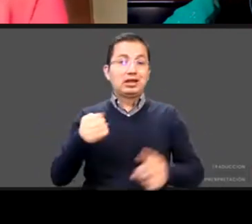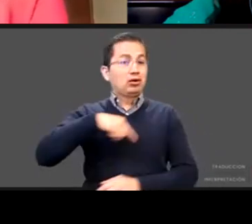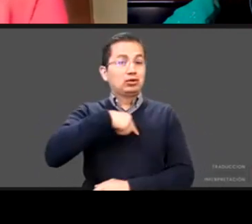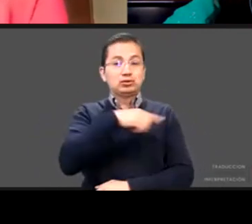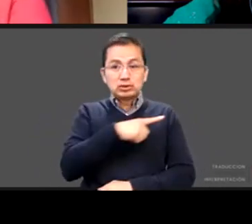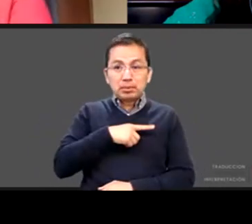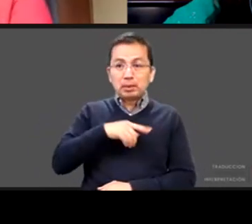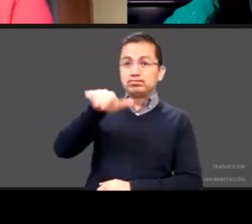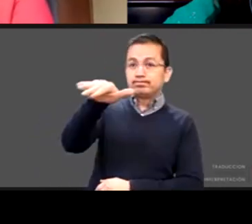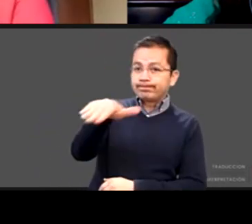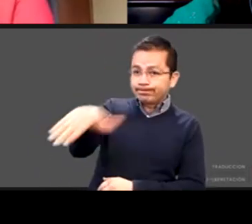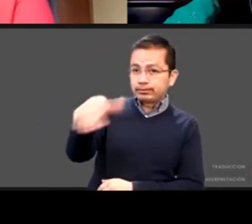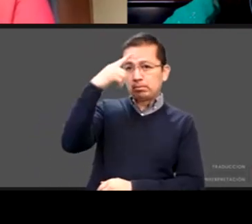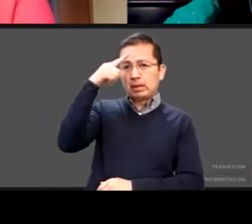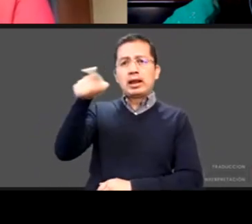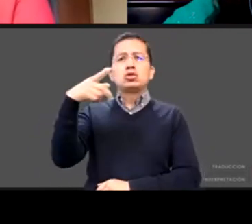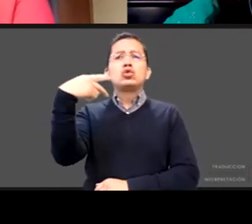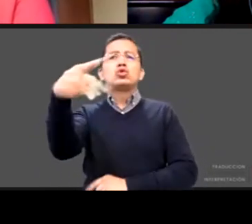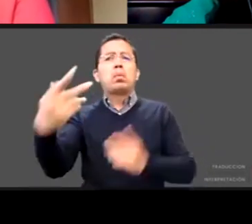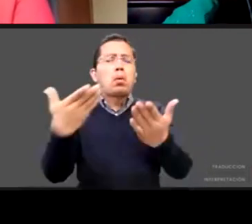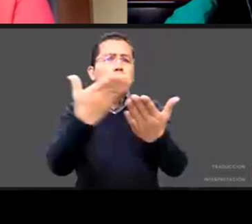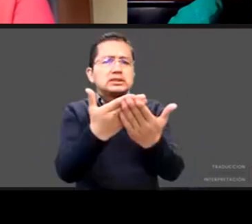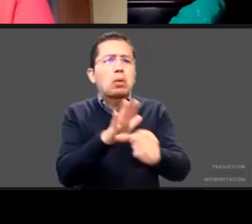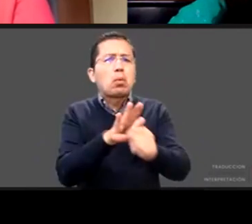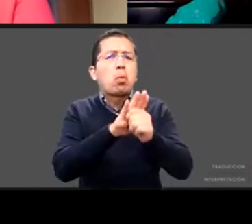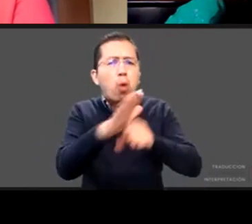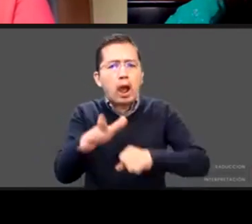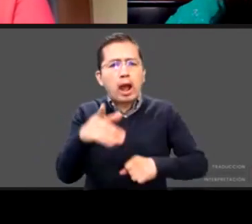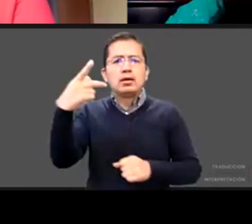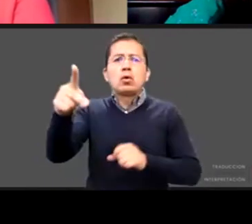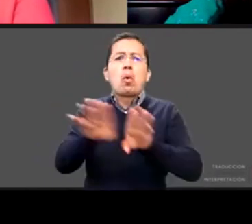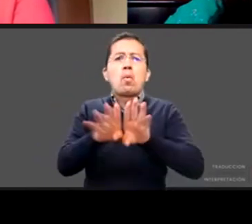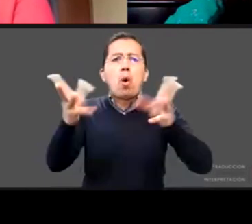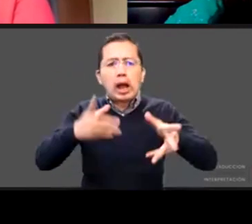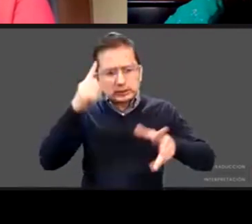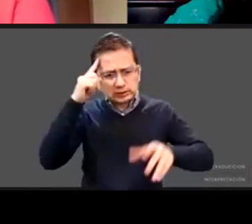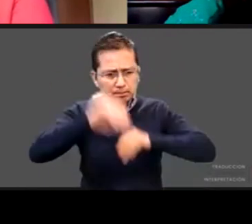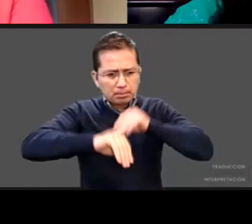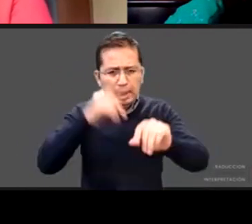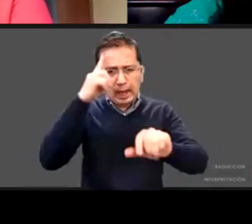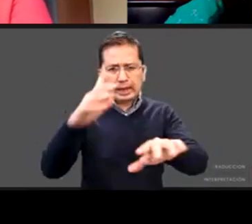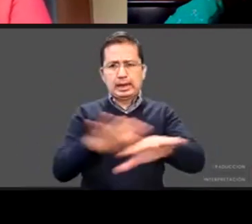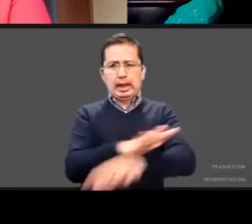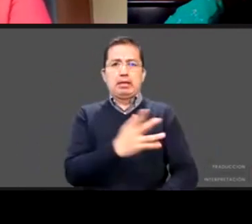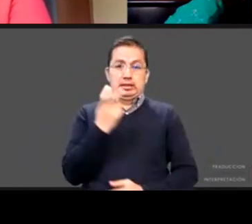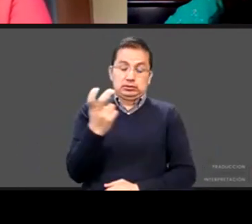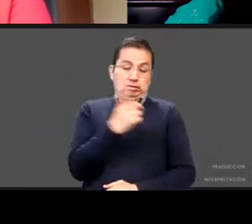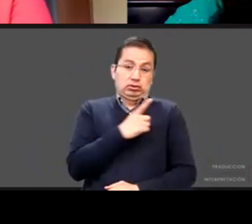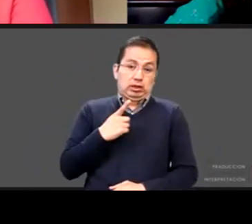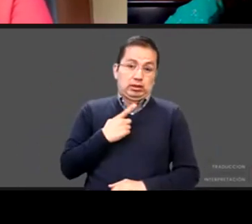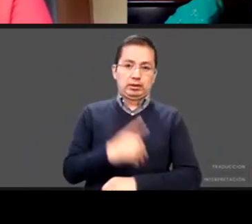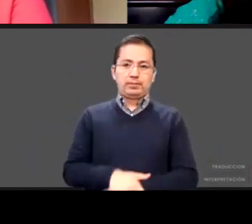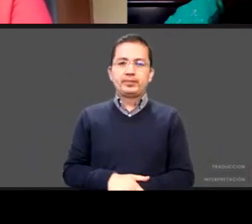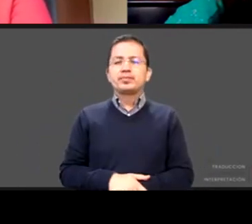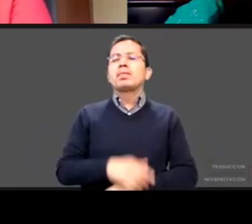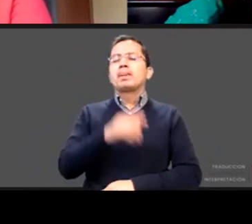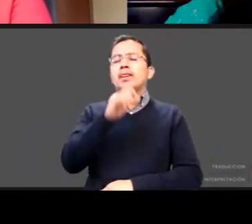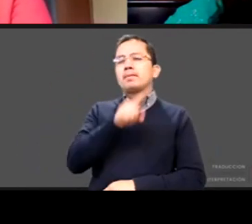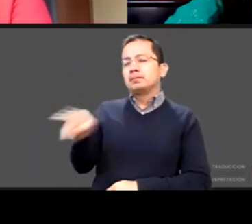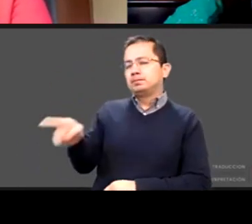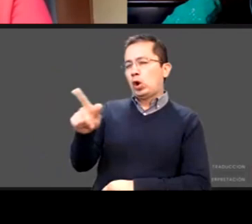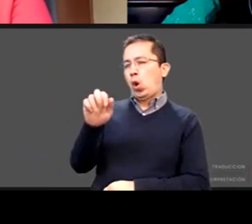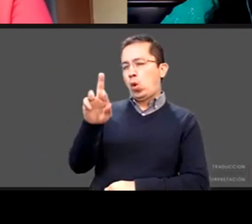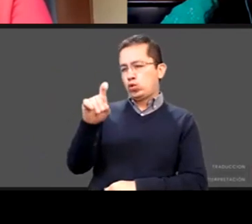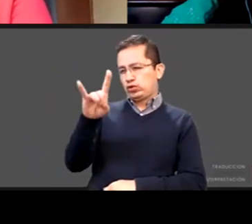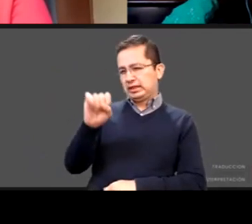podamos hacer un cambio y aquí Lourdes Zárate Alzate plantea cambiar empoderamiento por integración del padre y diría es